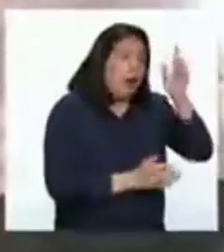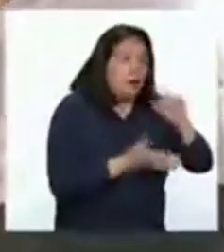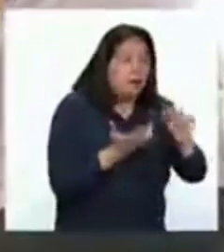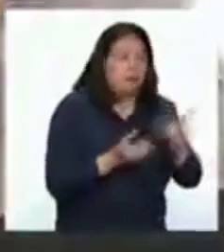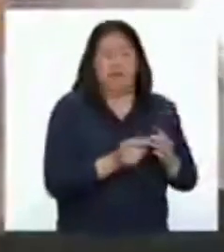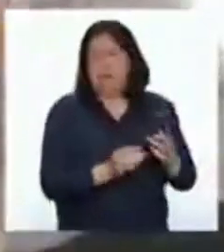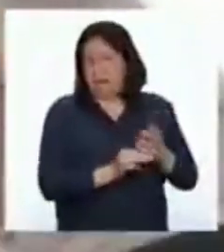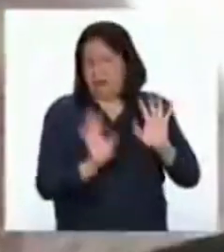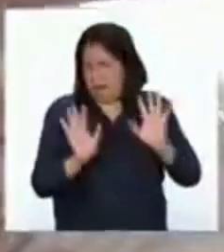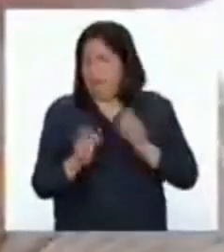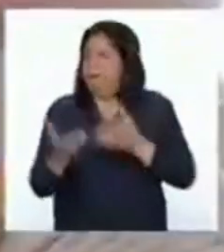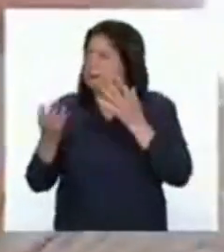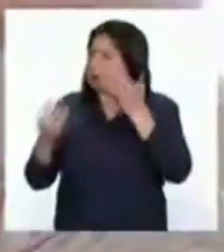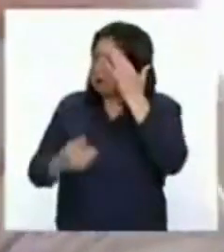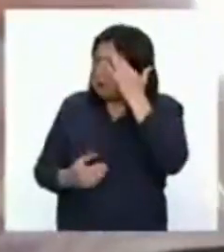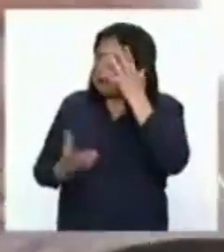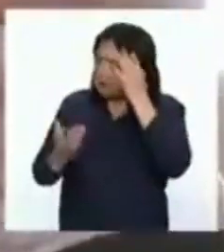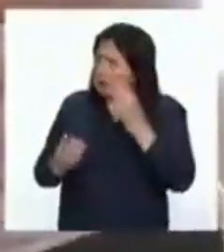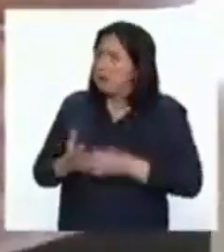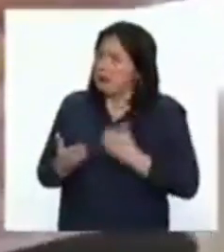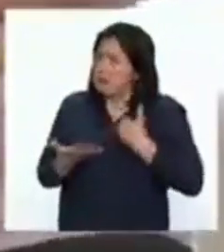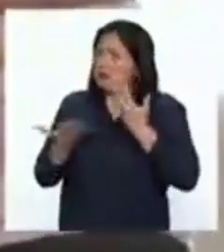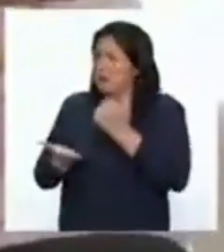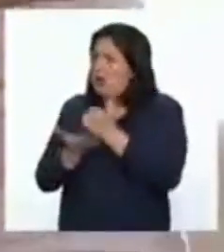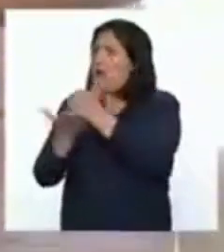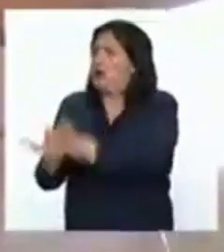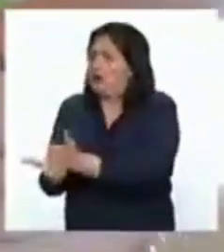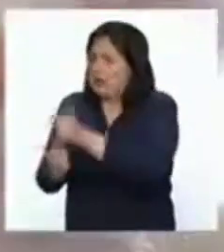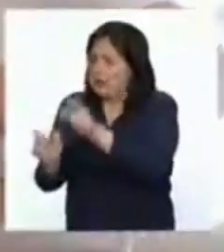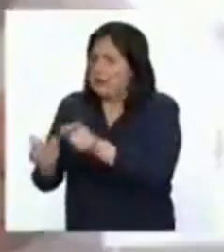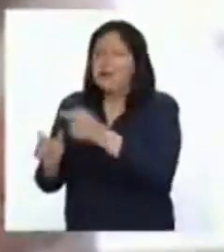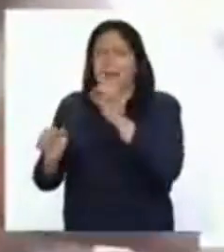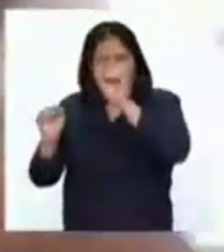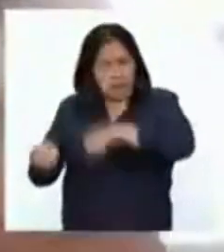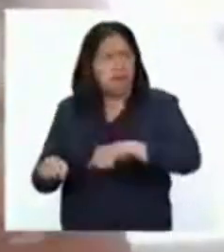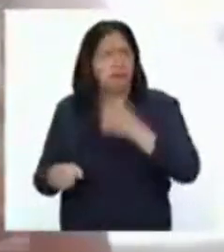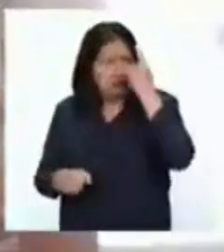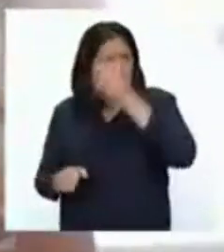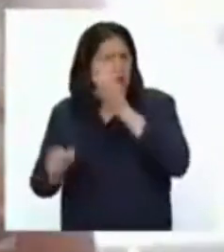conocimiento que tengamos podemos ayudar a las personas y creo que eso es más importante.